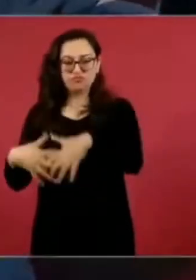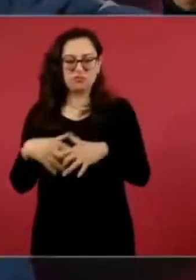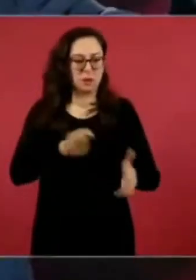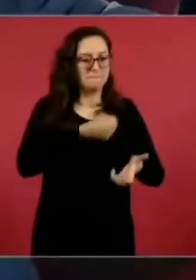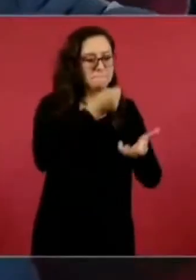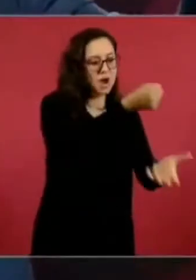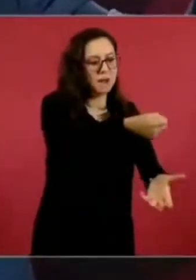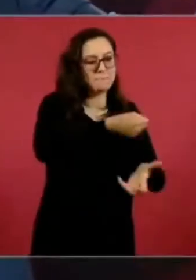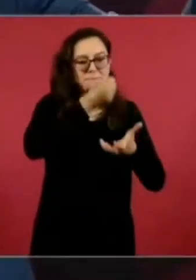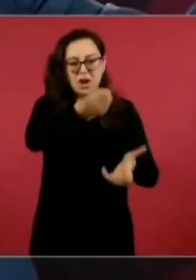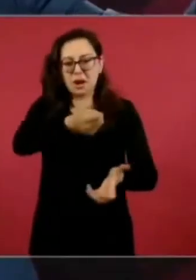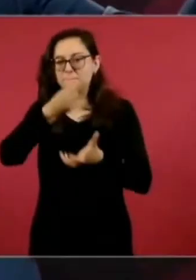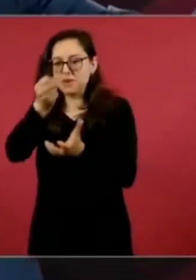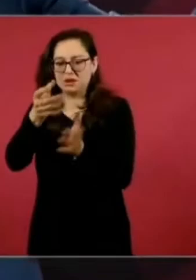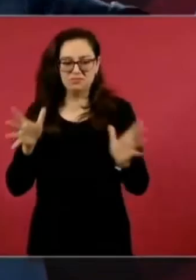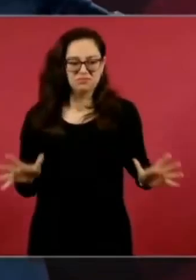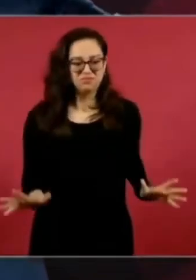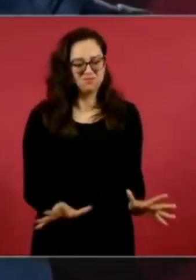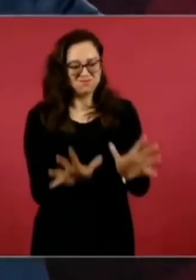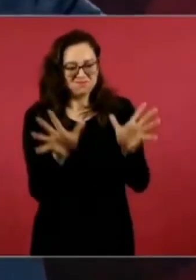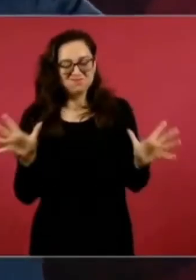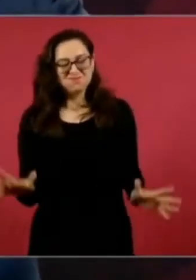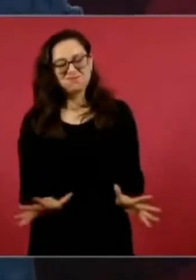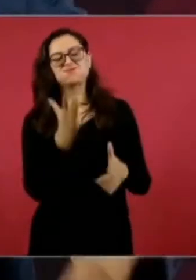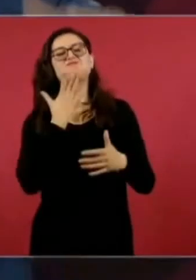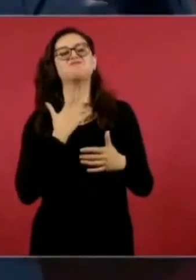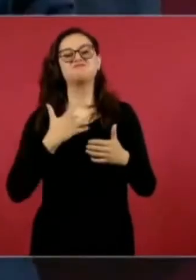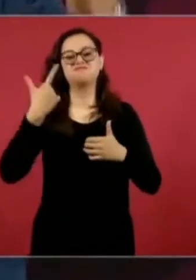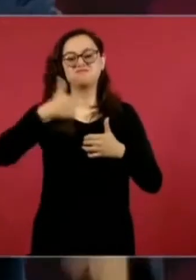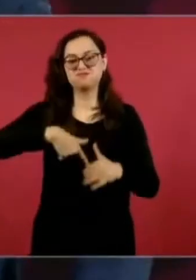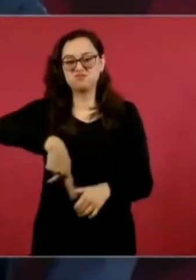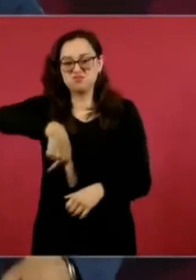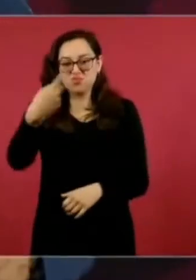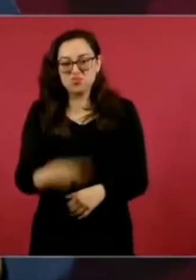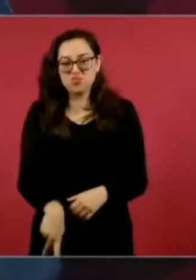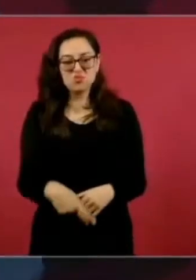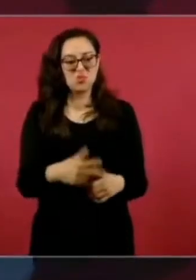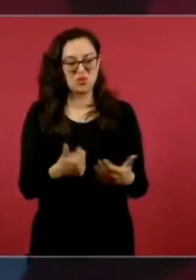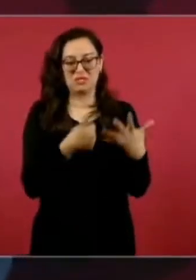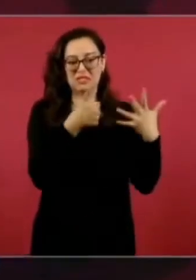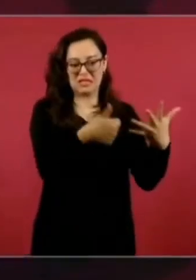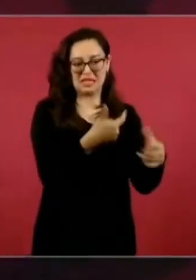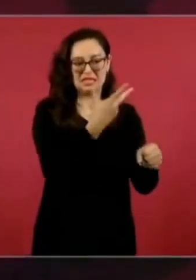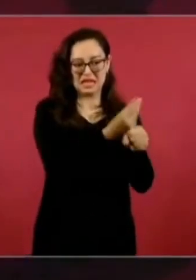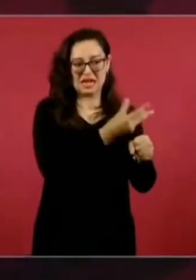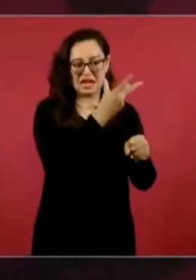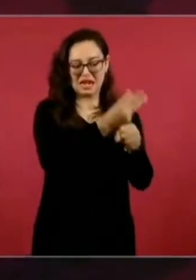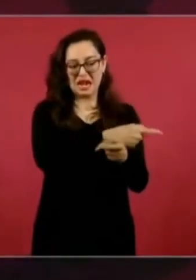en el mantenimiento de las seis refinerías, compramos una refinería nueva,